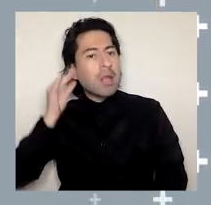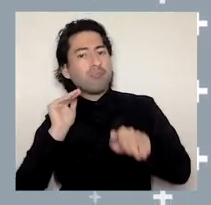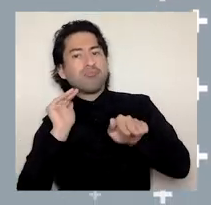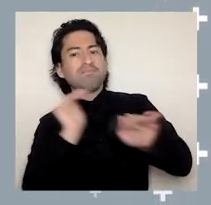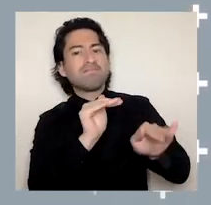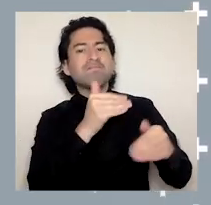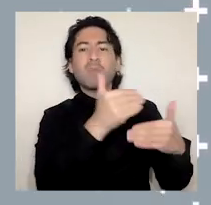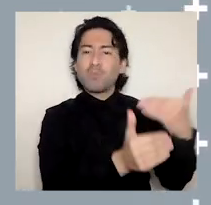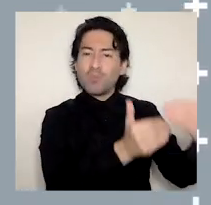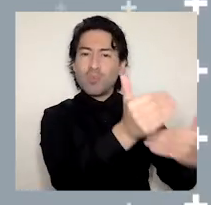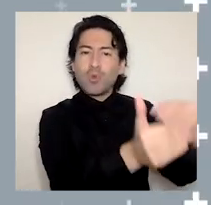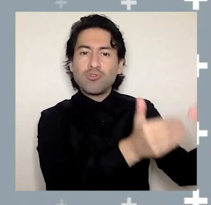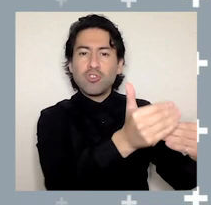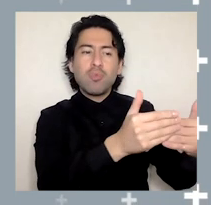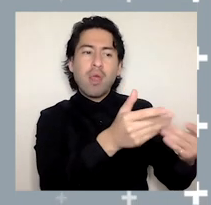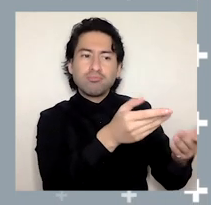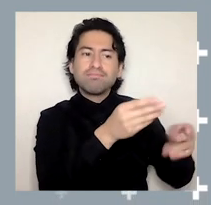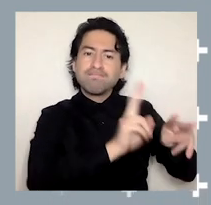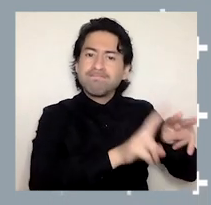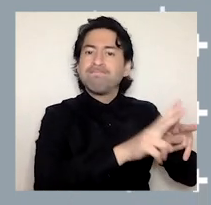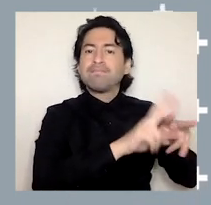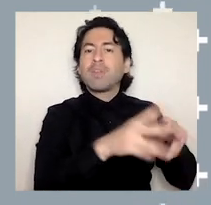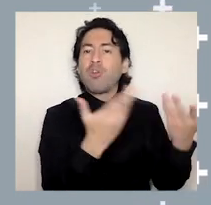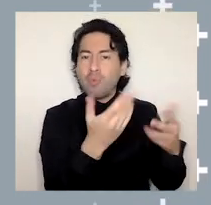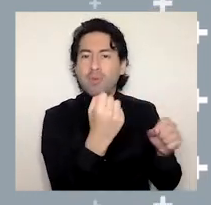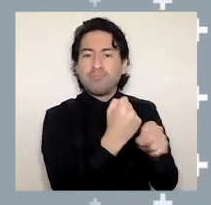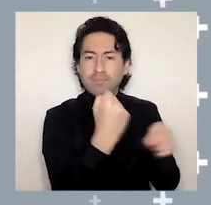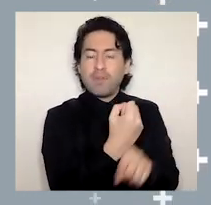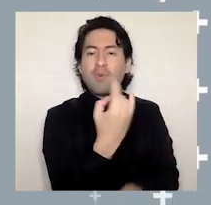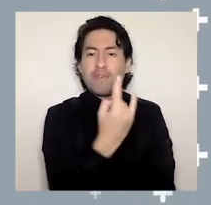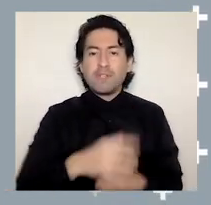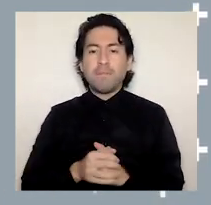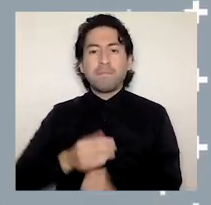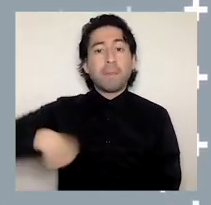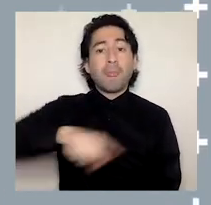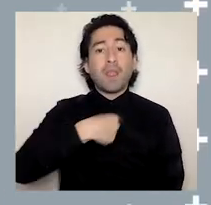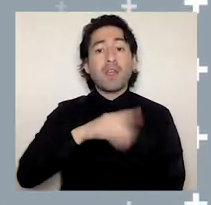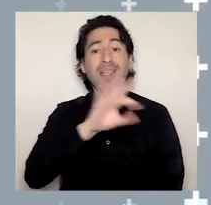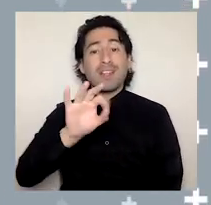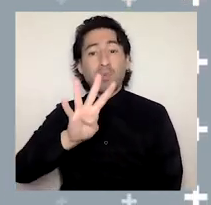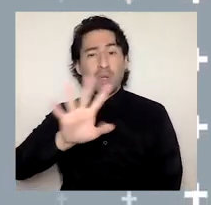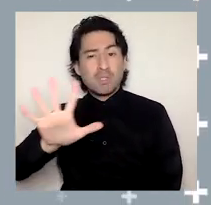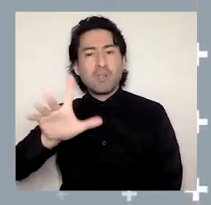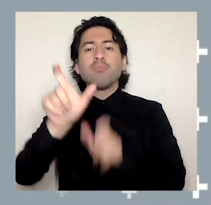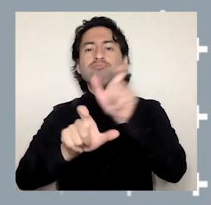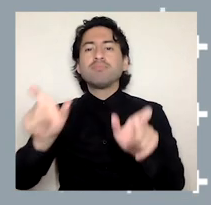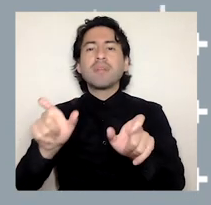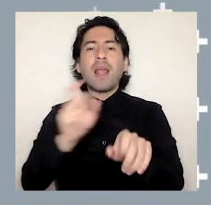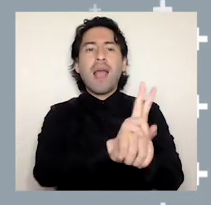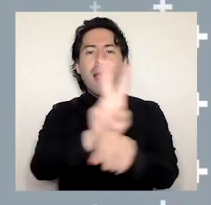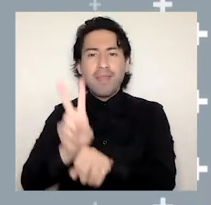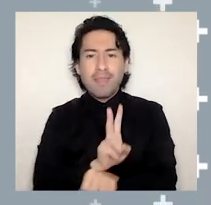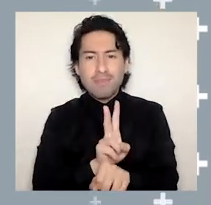universitario. Somos 545 académicos y académicas repartidos en nuestras seis facultades